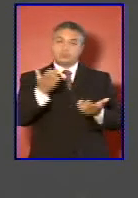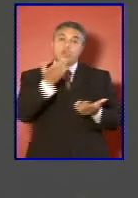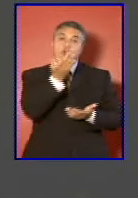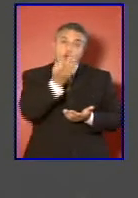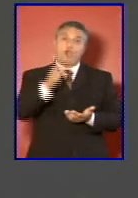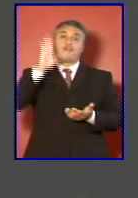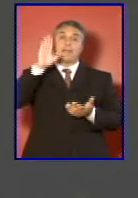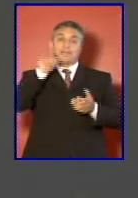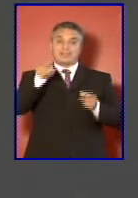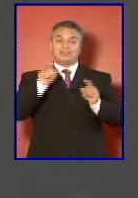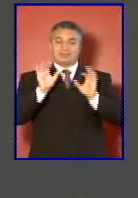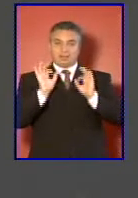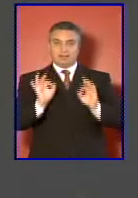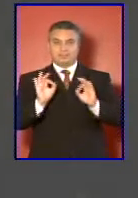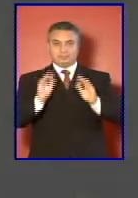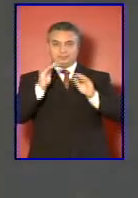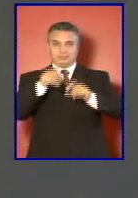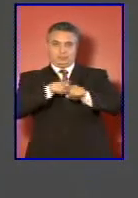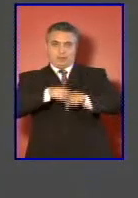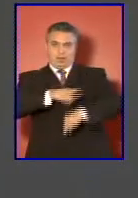de las fuerzas armadas.